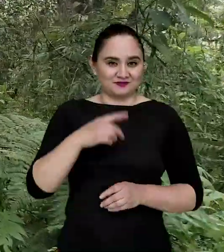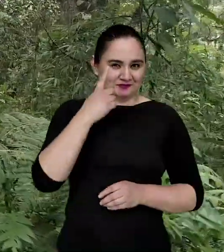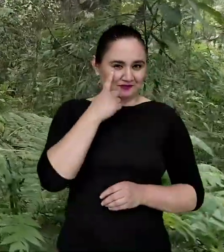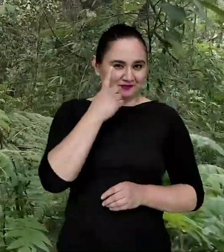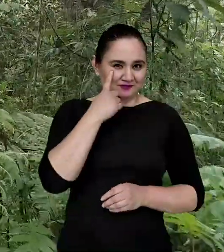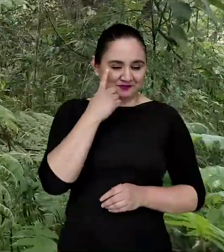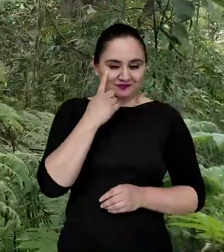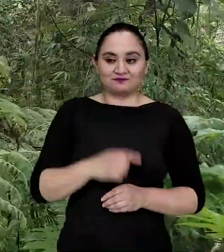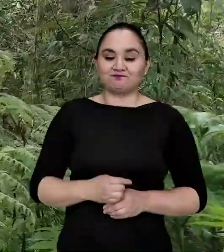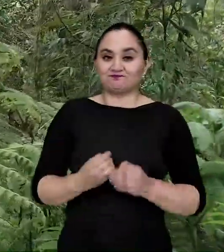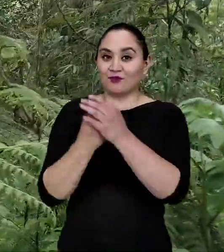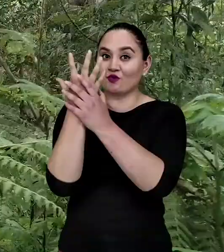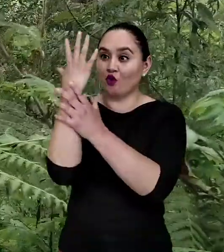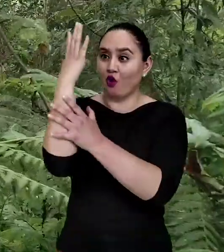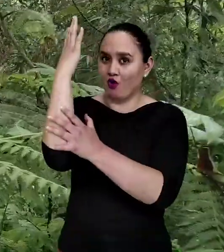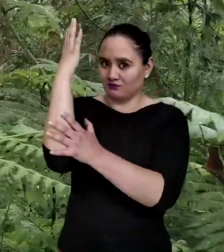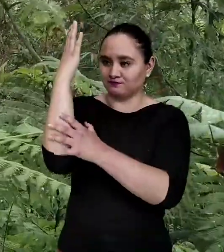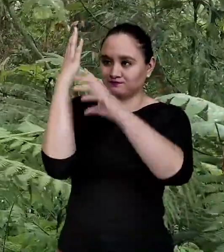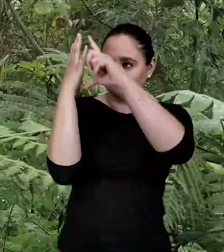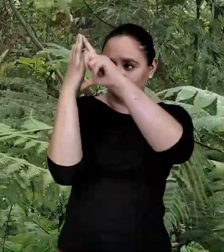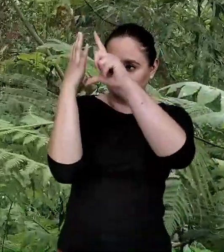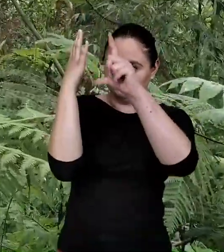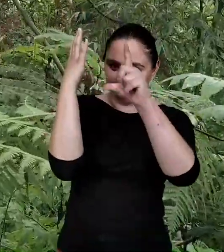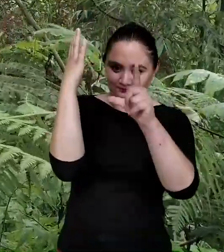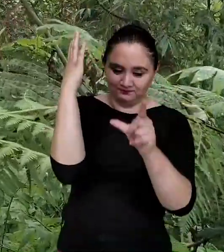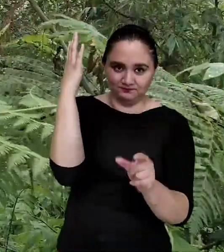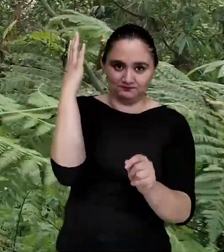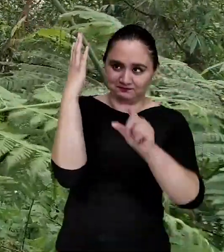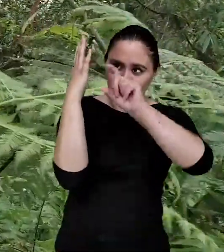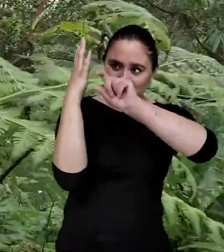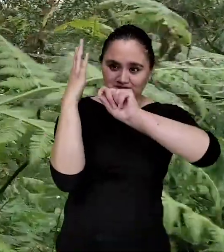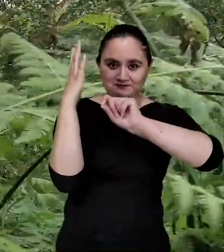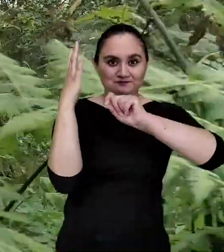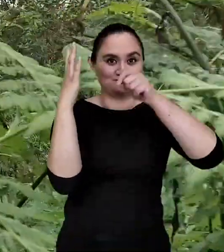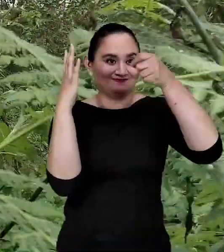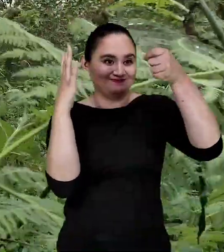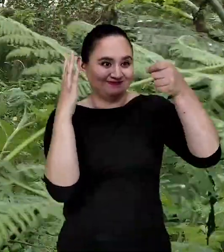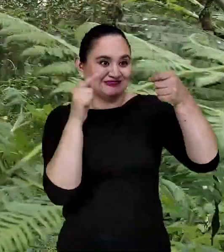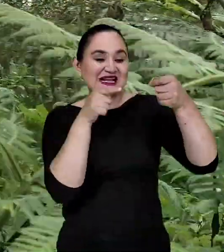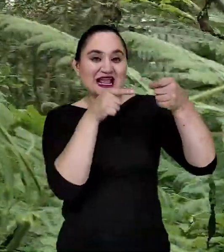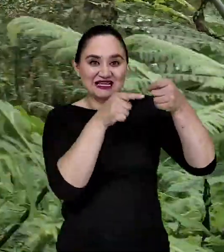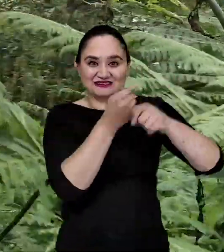Aquí detrás de estas hojas ustedes van a ver una puesta de un insecto.